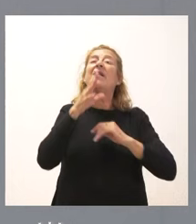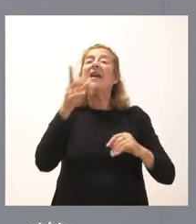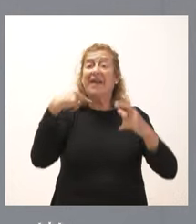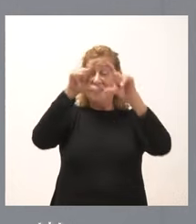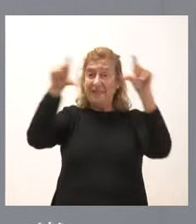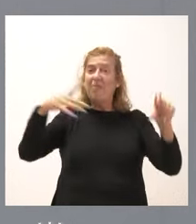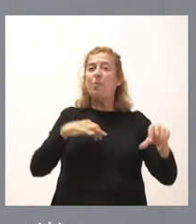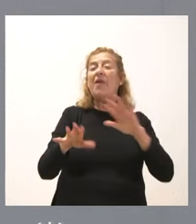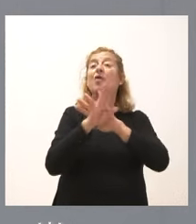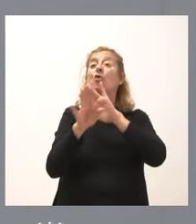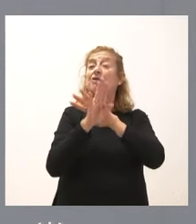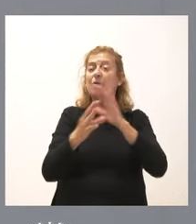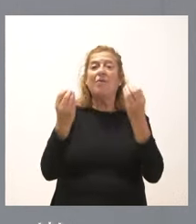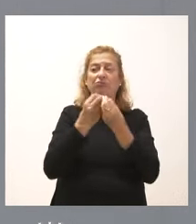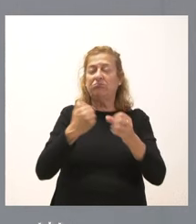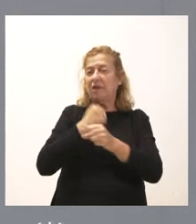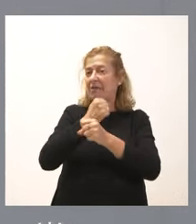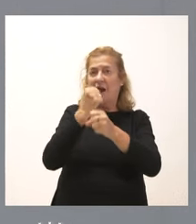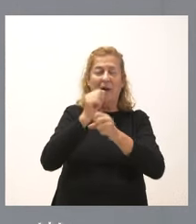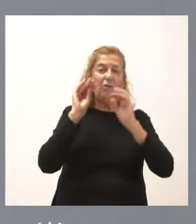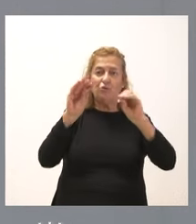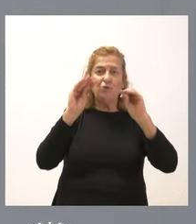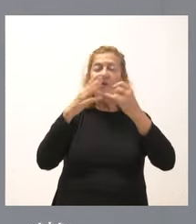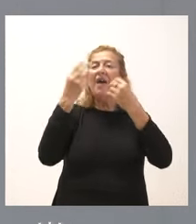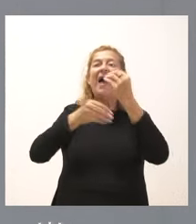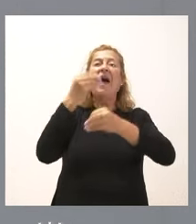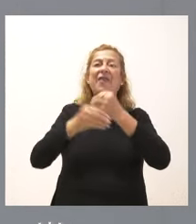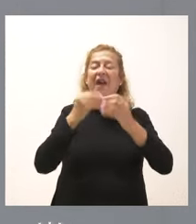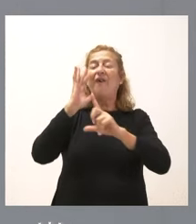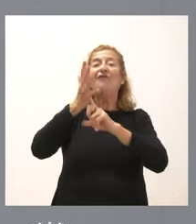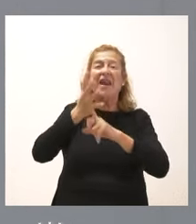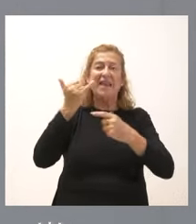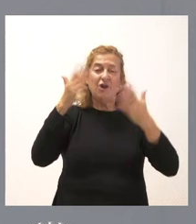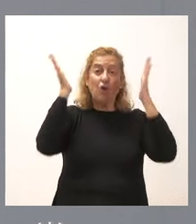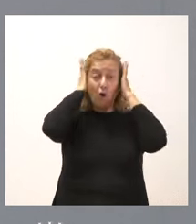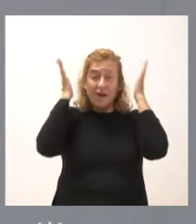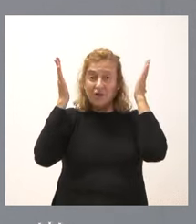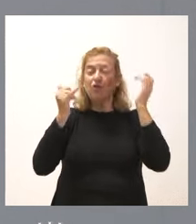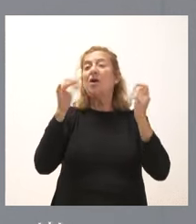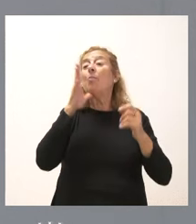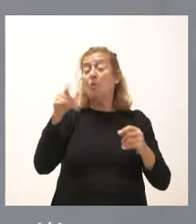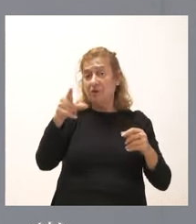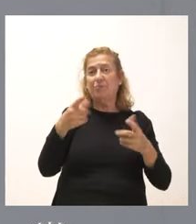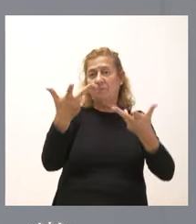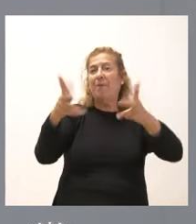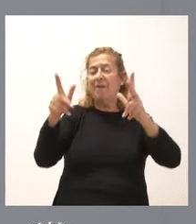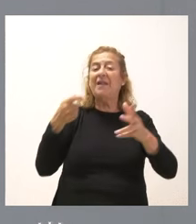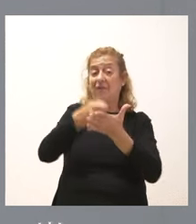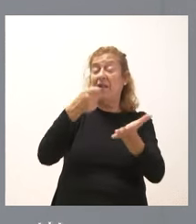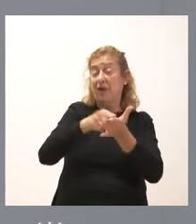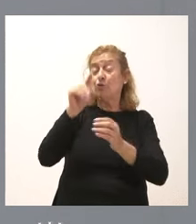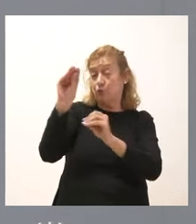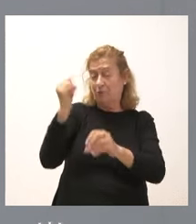pueda continuar con la actividad ordinaria que tiene encomendada de celebrar ferias y congresos y, con esto, se permite financiar su labor